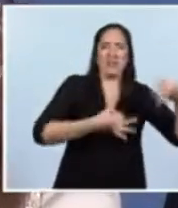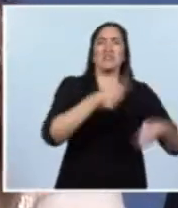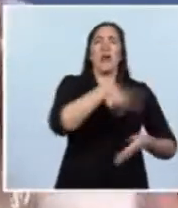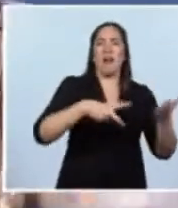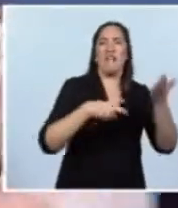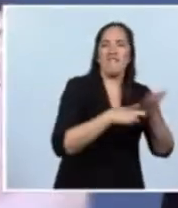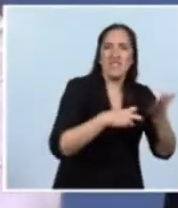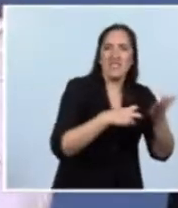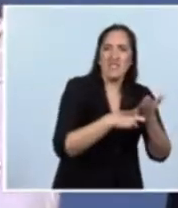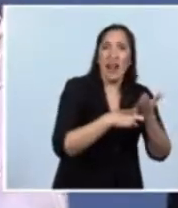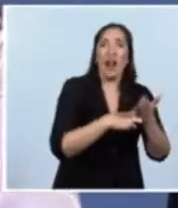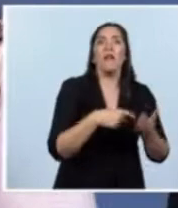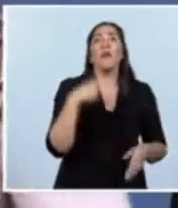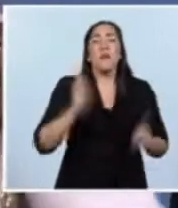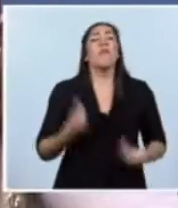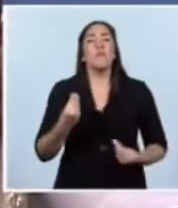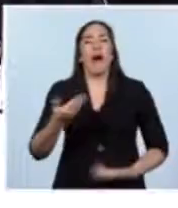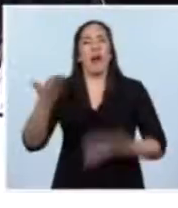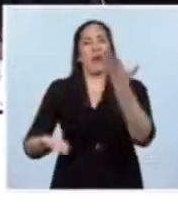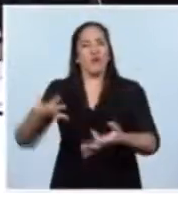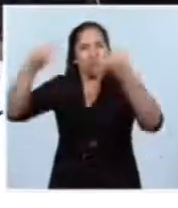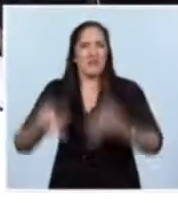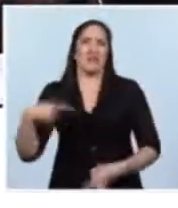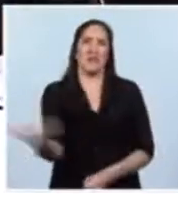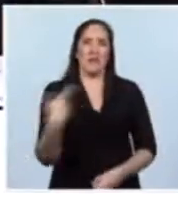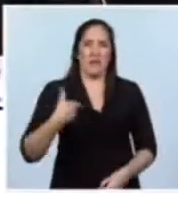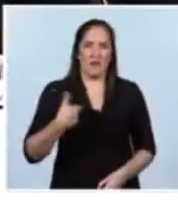de la sociedad, fundamentalmente.